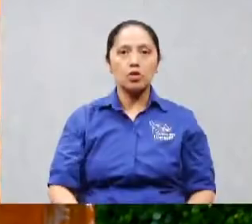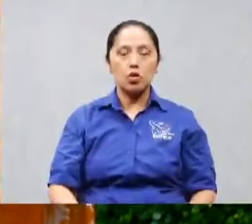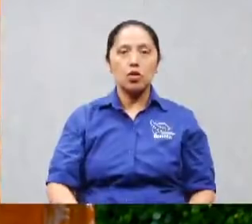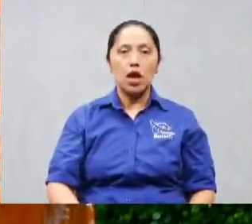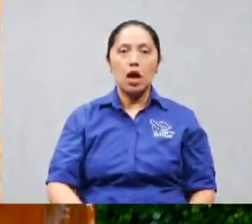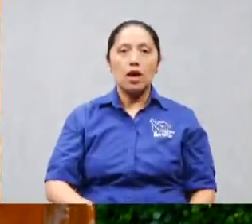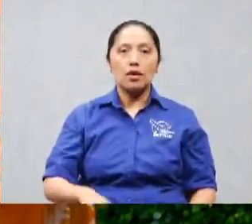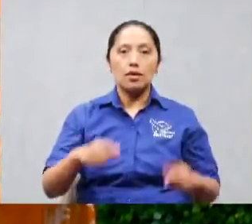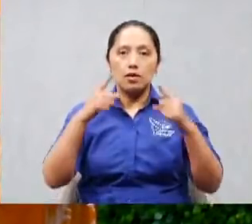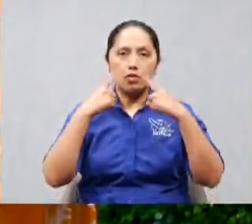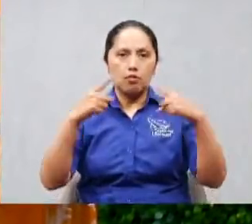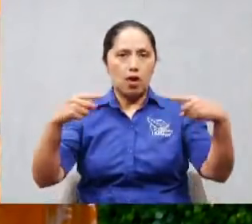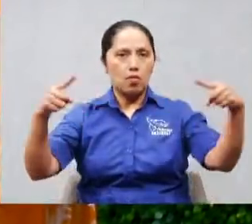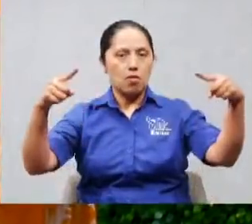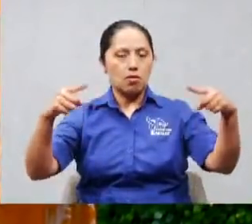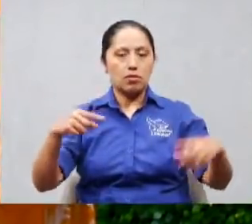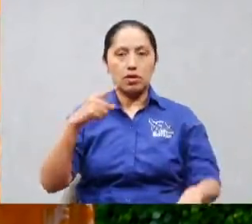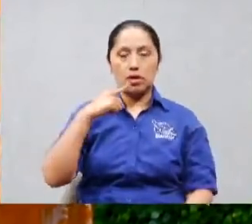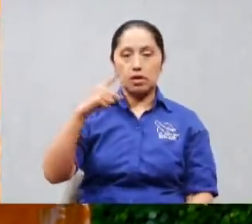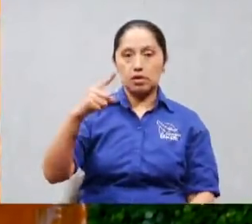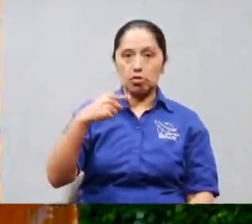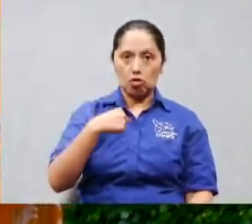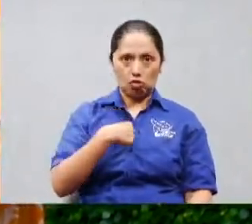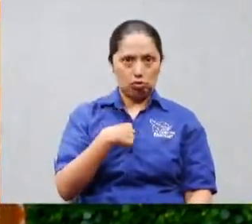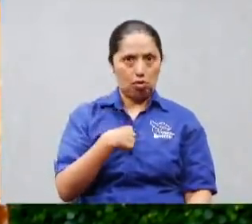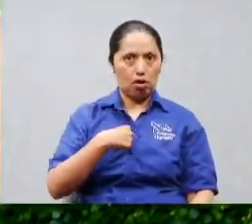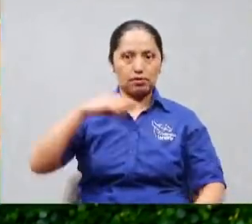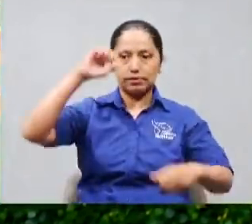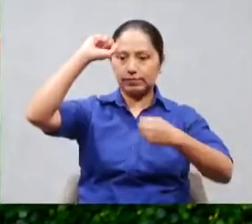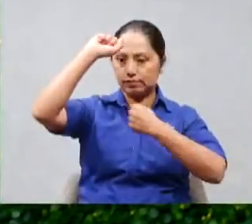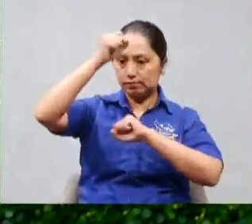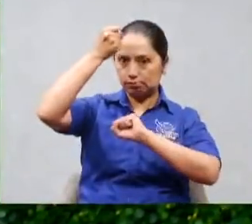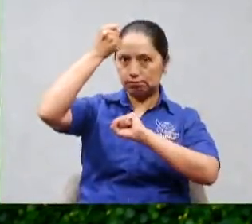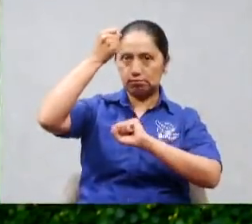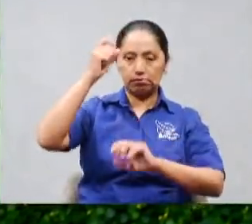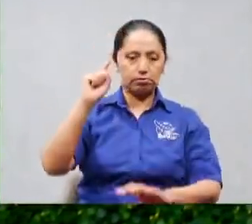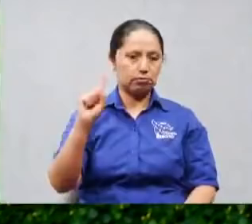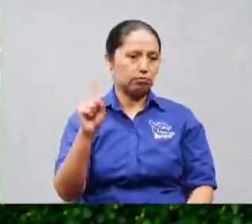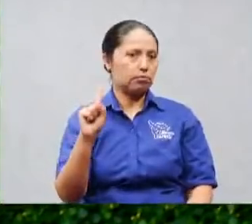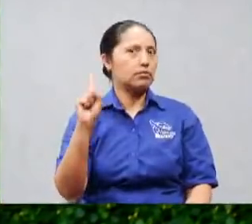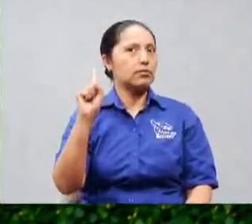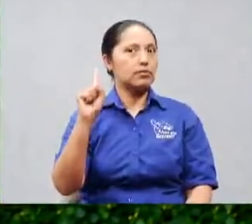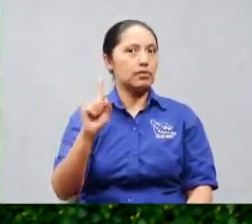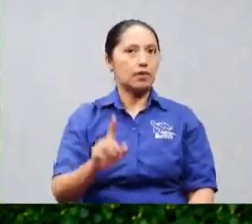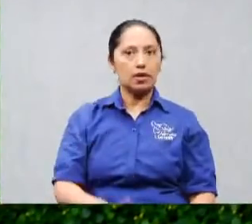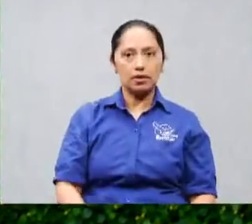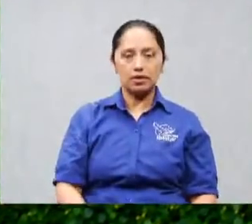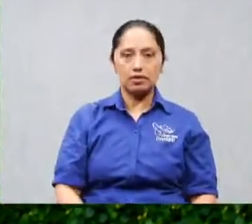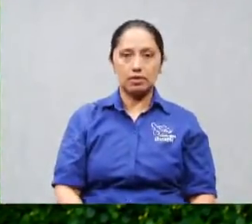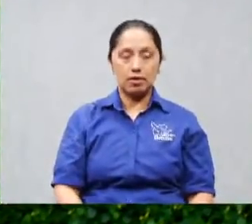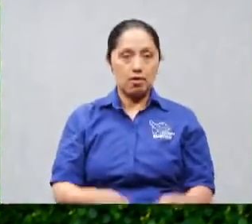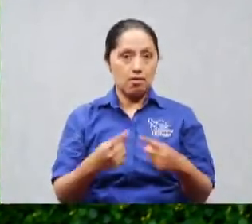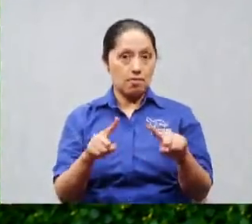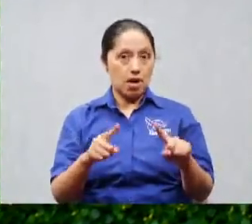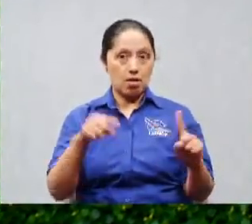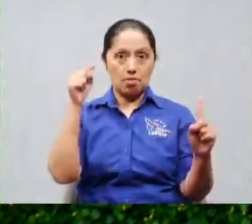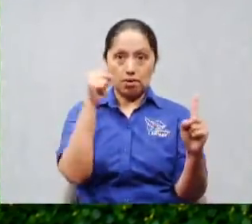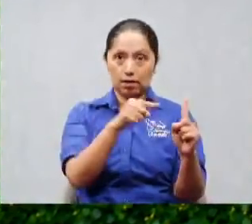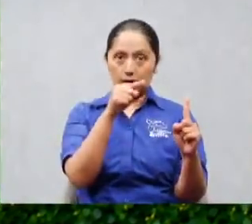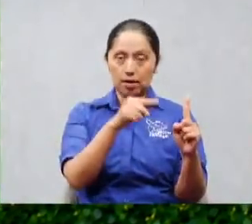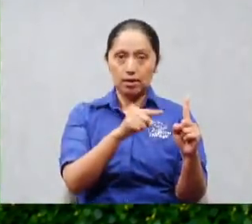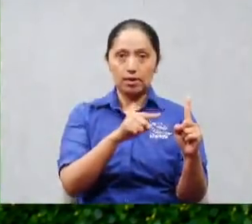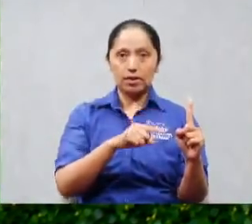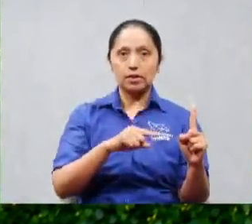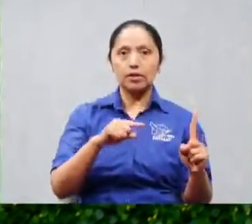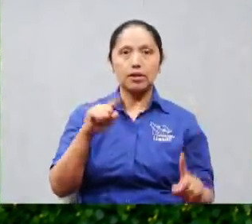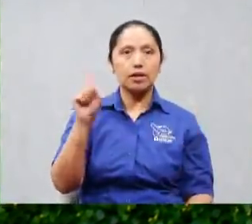de nada. O sea, lo que hice, lo hice y no me arrepiento. Bueno, obviamente ellos no tienen el concepto